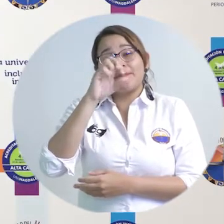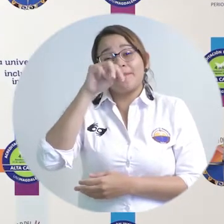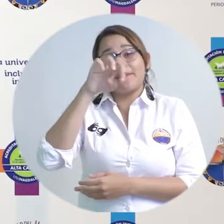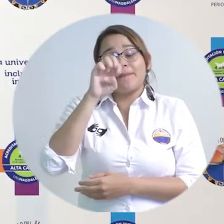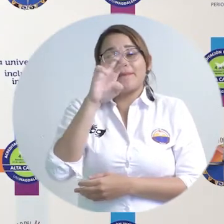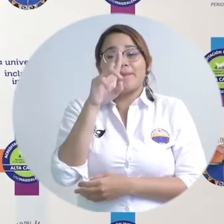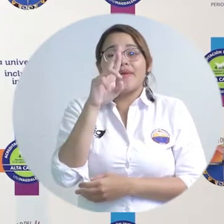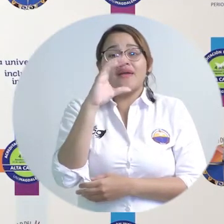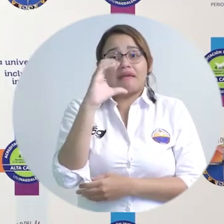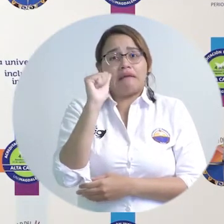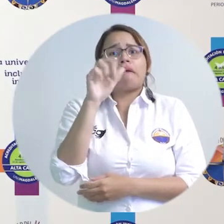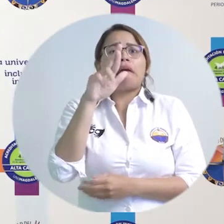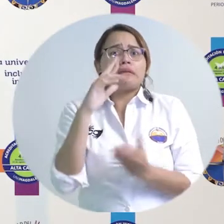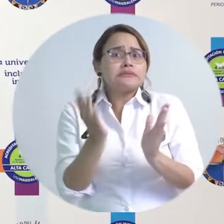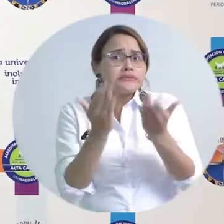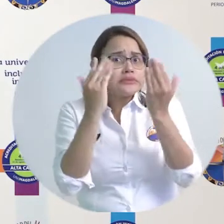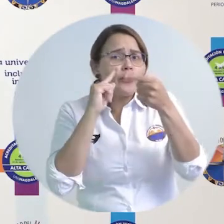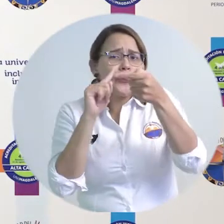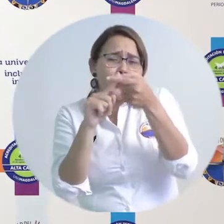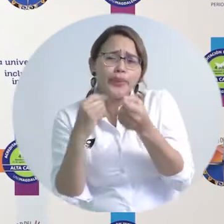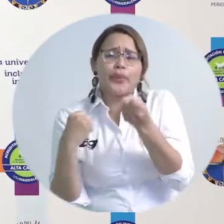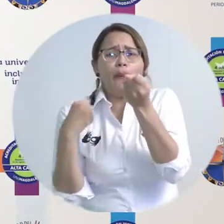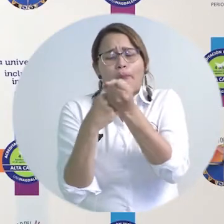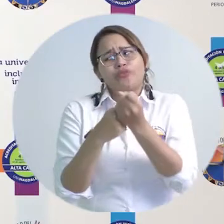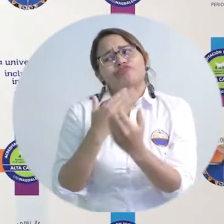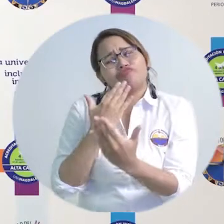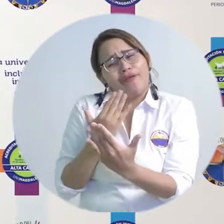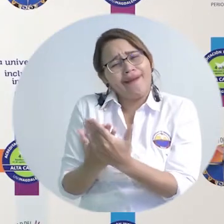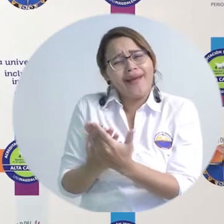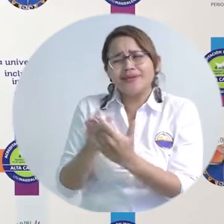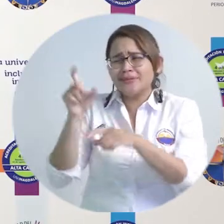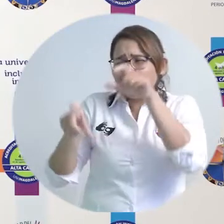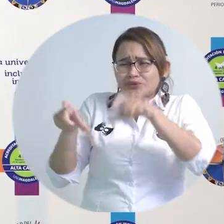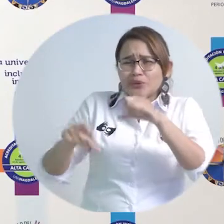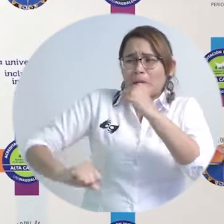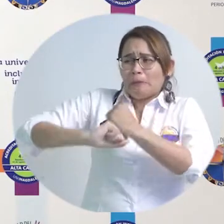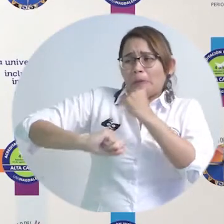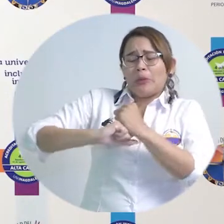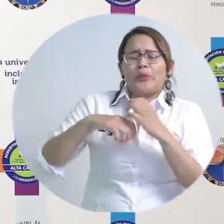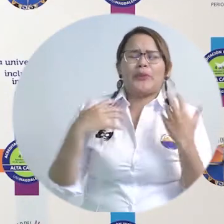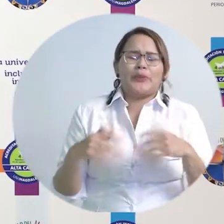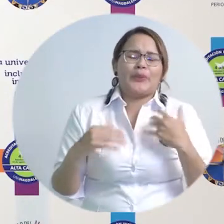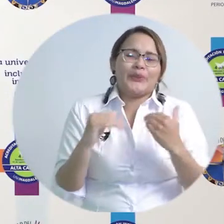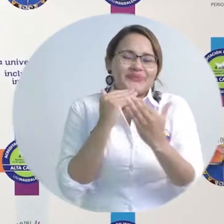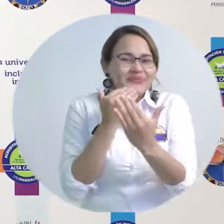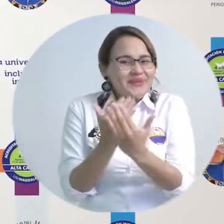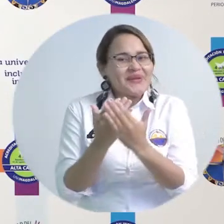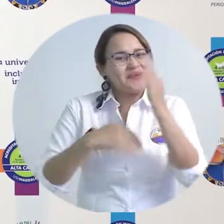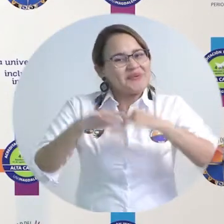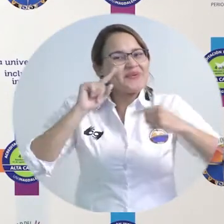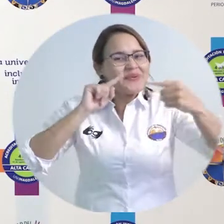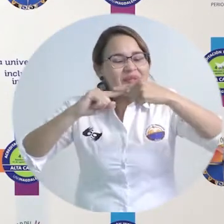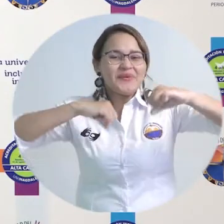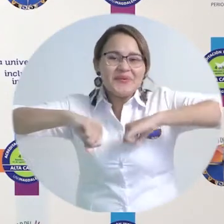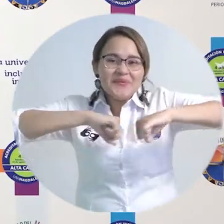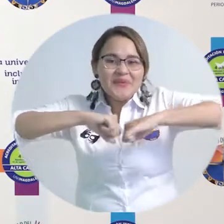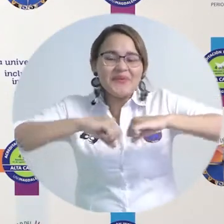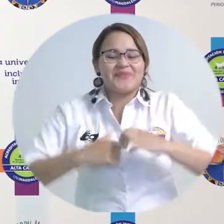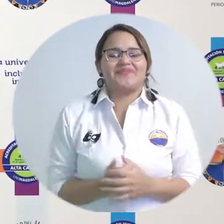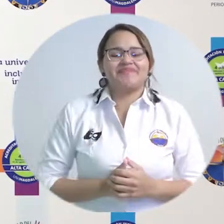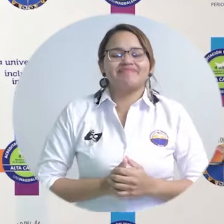significativo. Así que le queremos agradecer también a Rapid Mercart y todo su equipo, su propietario, su equipo técnico por sumarse a esta iniciativa.